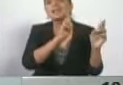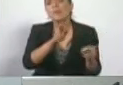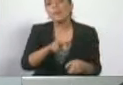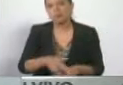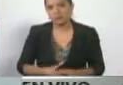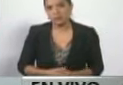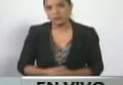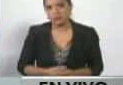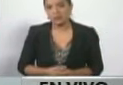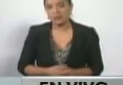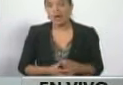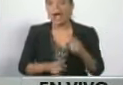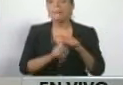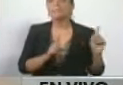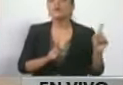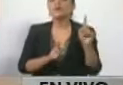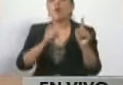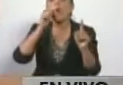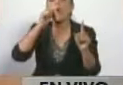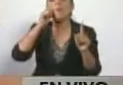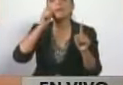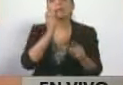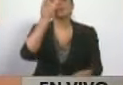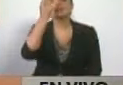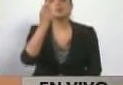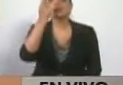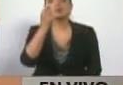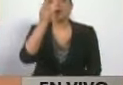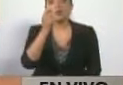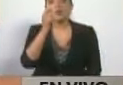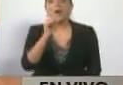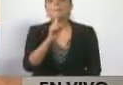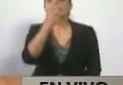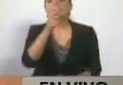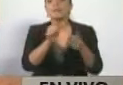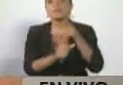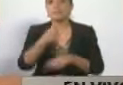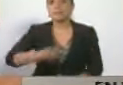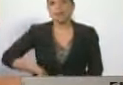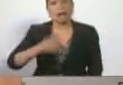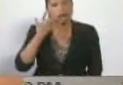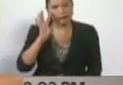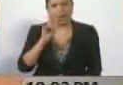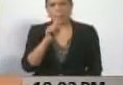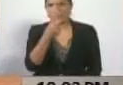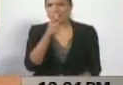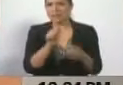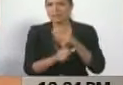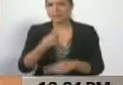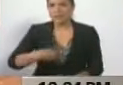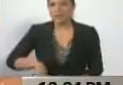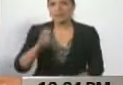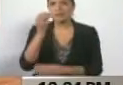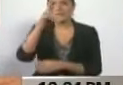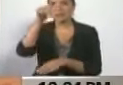Aparece Enrique Márquez diputado primer vicepresidente creo de la Asamblea Nacional autodisuelta